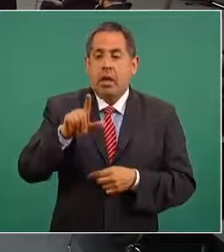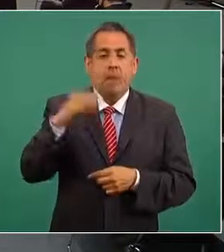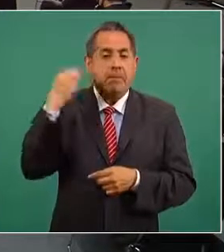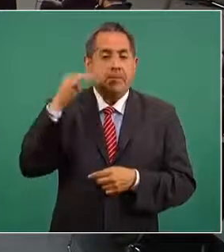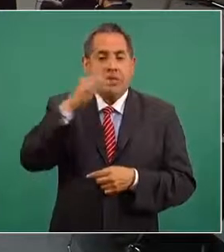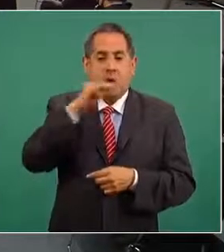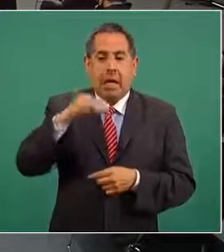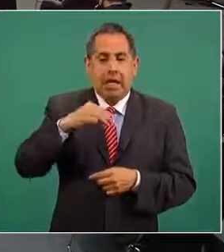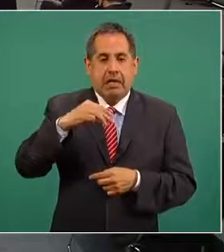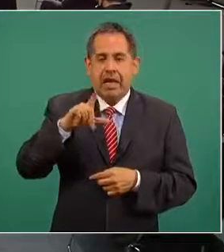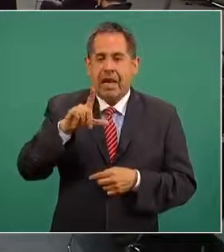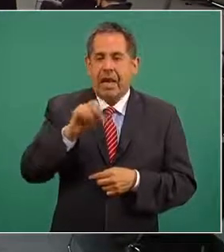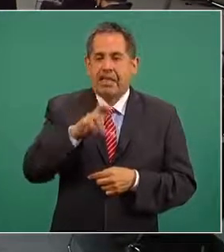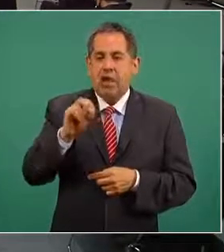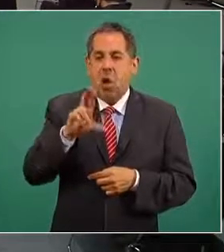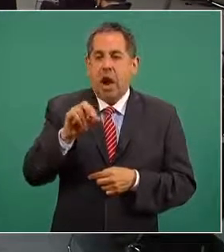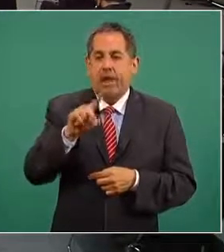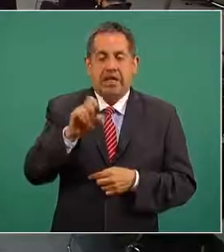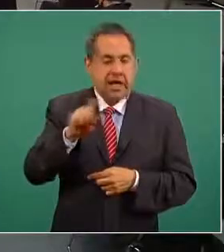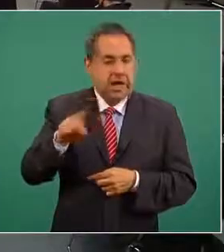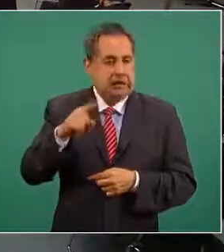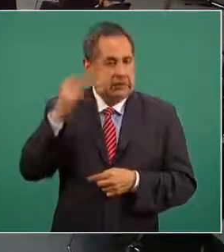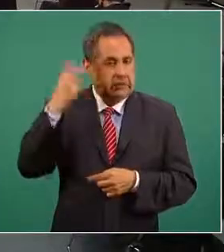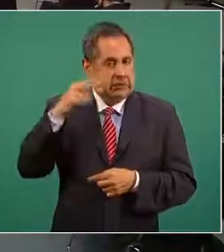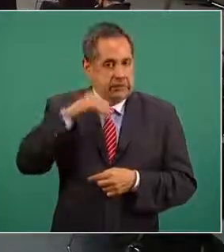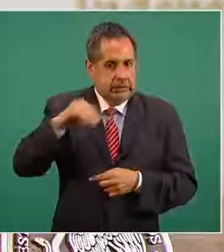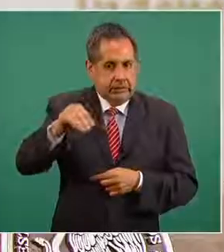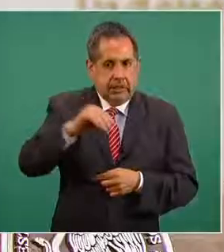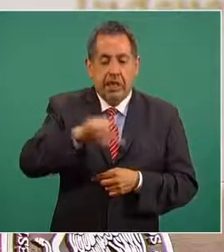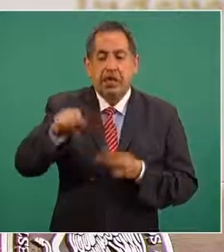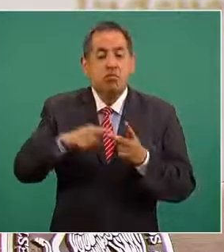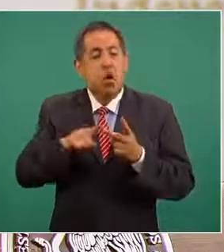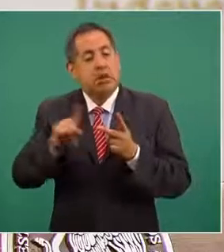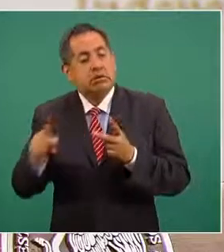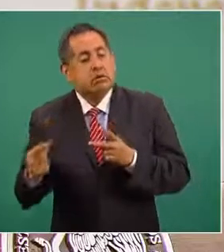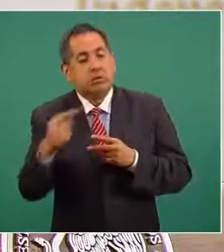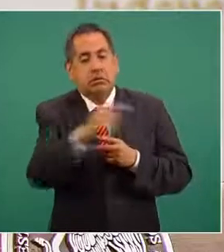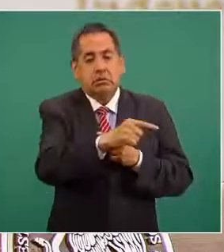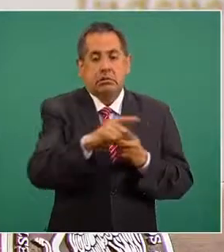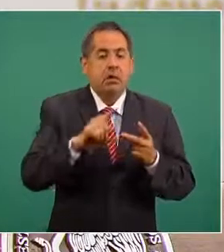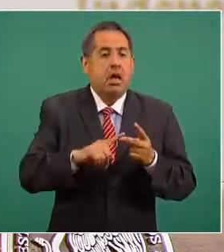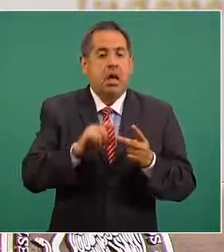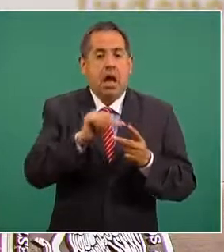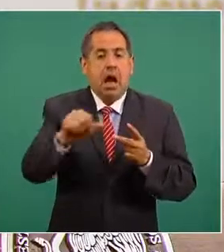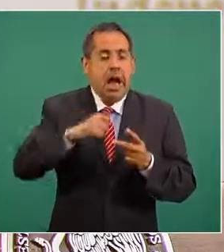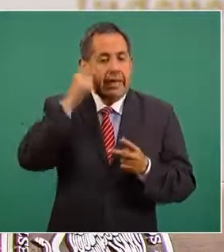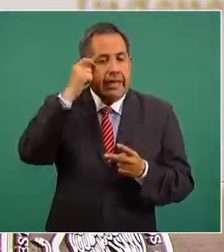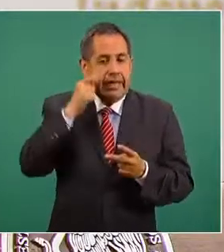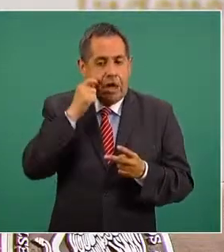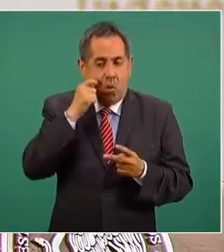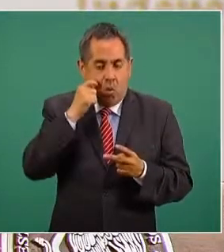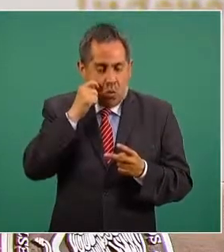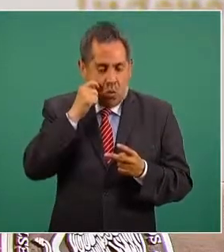Michoacán hoy a la gira y luego a la costa grande de Guerrero